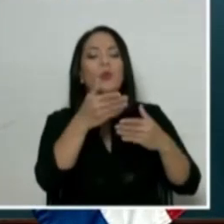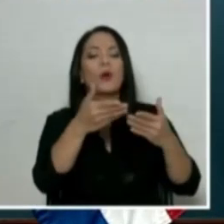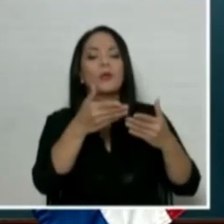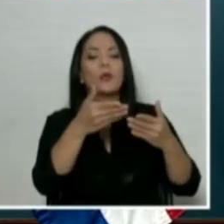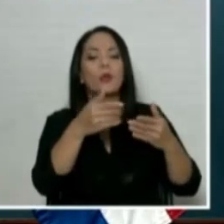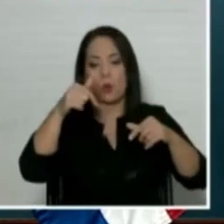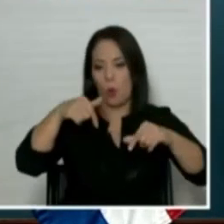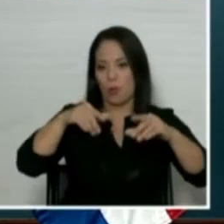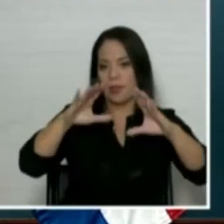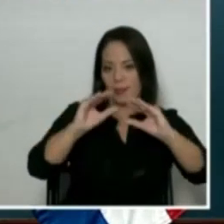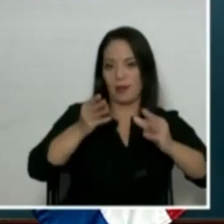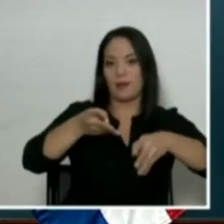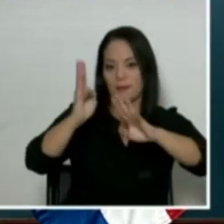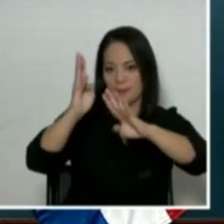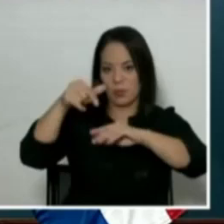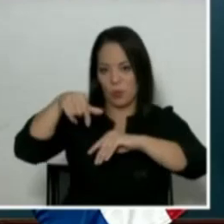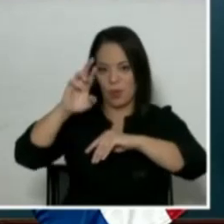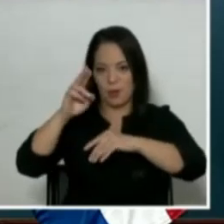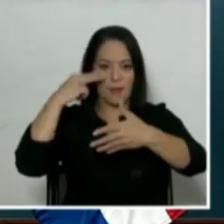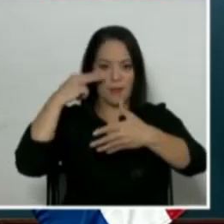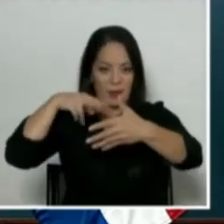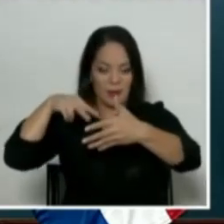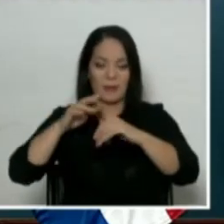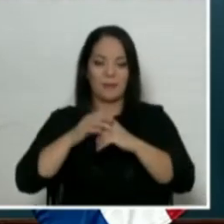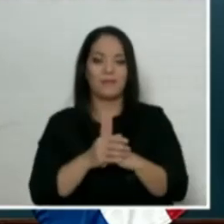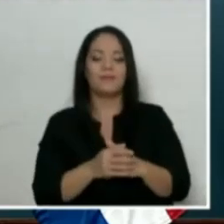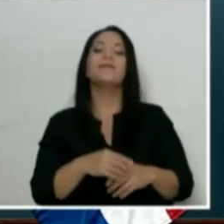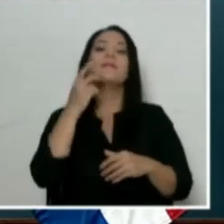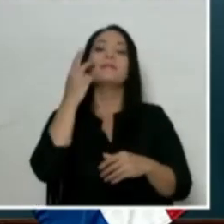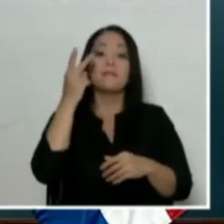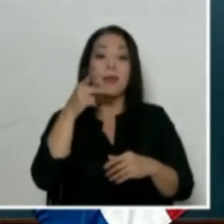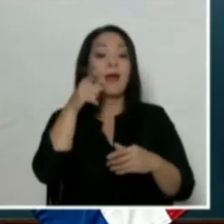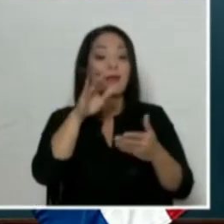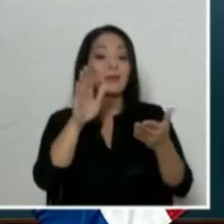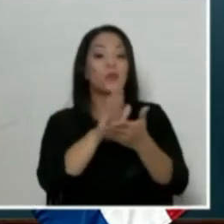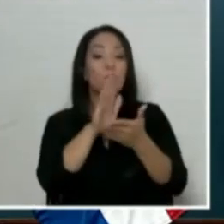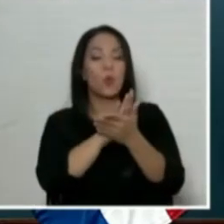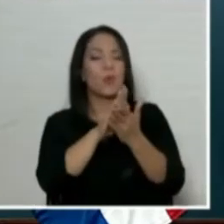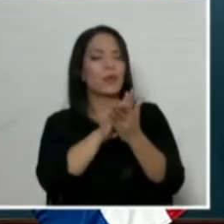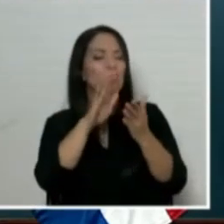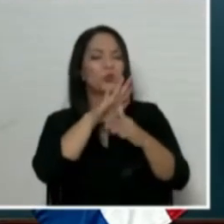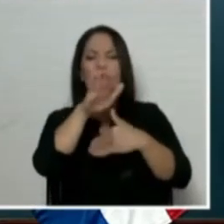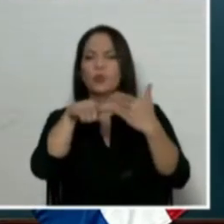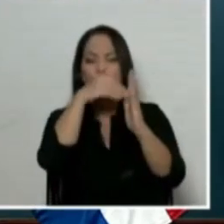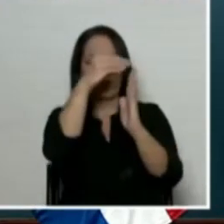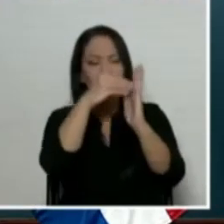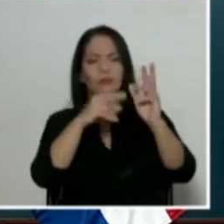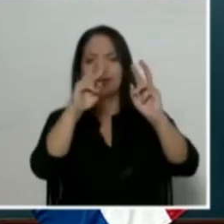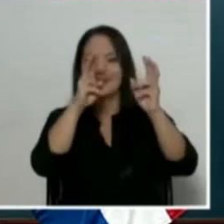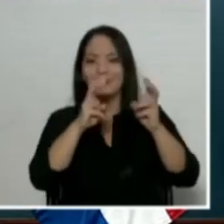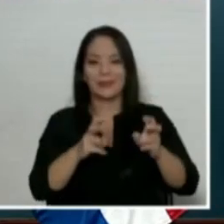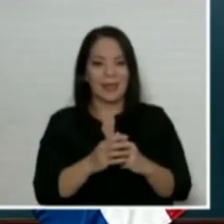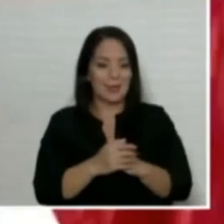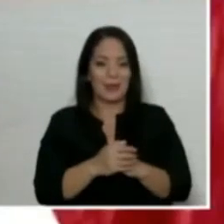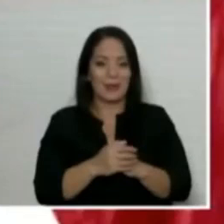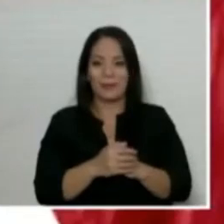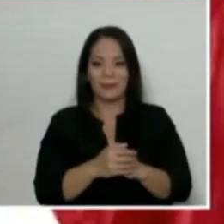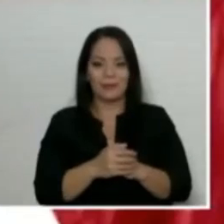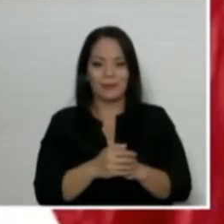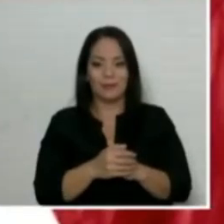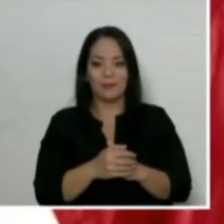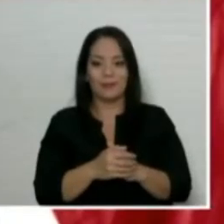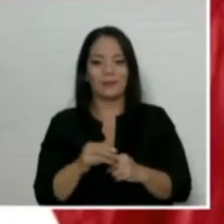En la tarde tarde de hoy. Vean. Ahí van a estar todos los documentos sobre esto. Así como ya están todos los